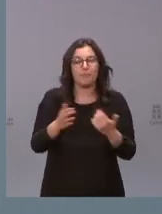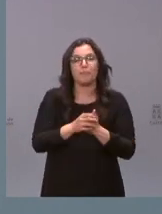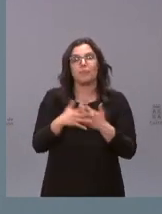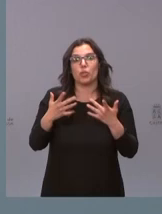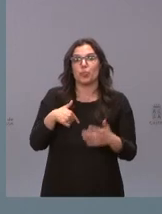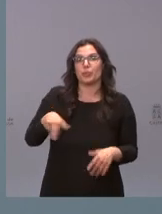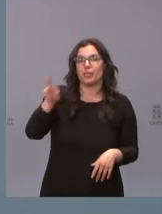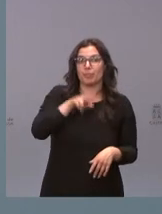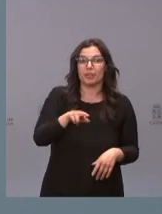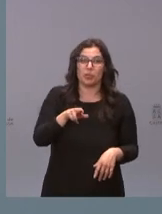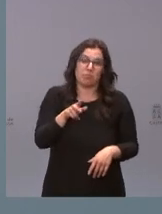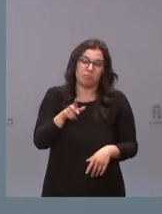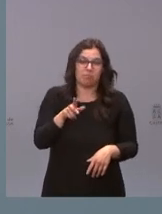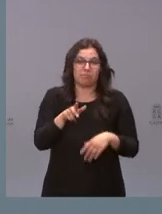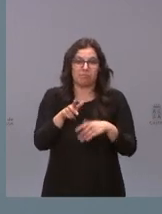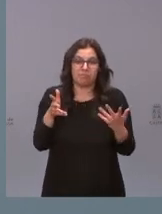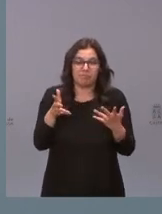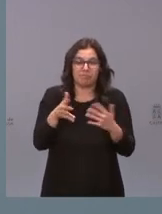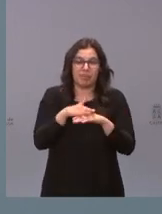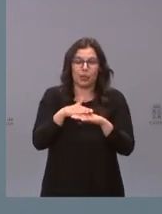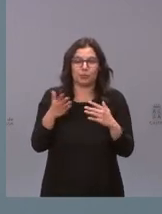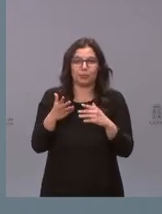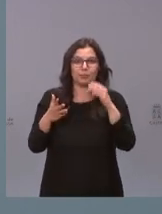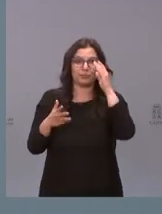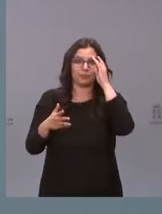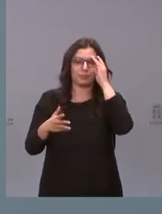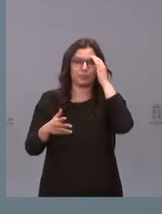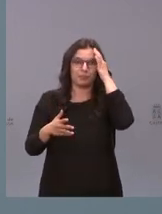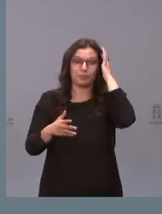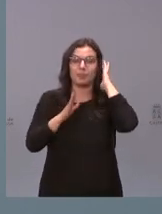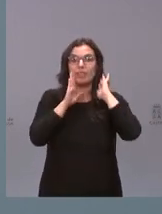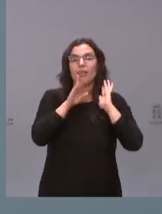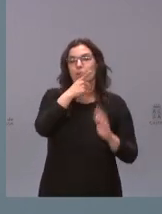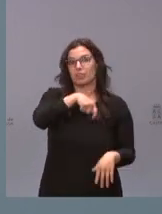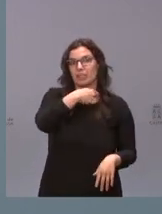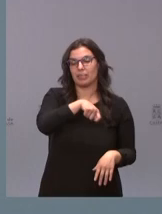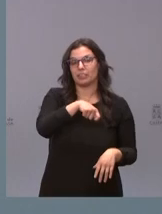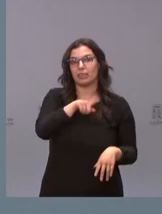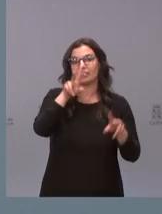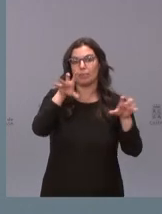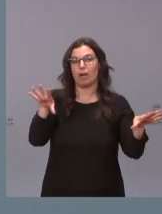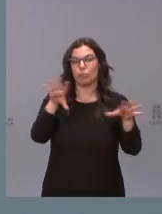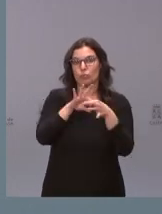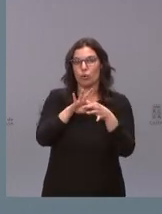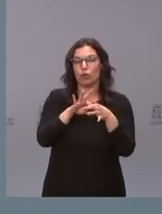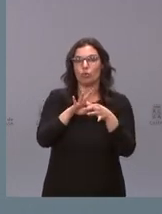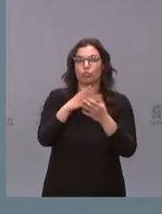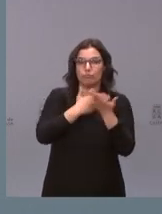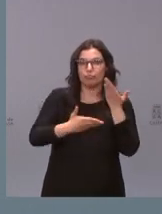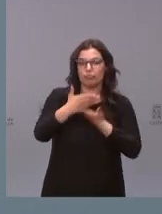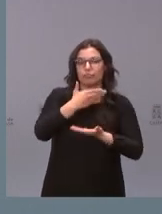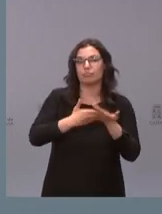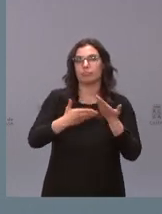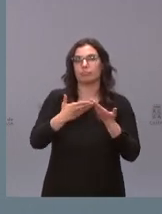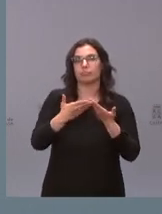un poco repetitivo valga la repetición de lo que ha dicho ya el presidente de la unión de la conjunción